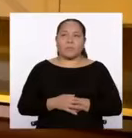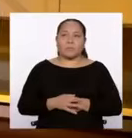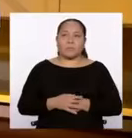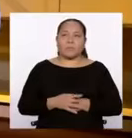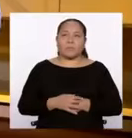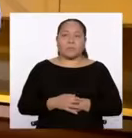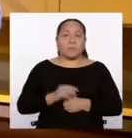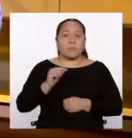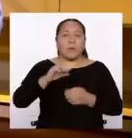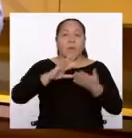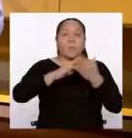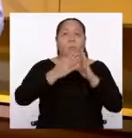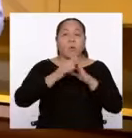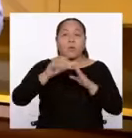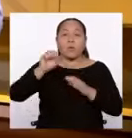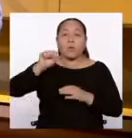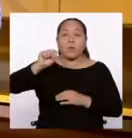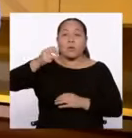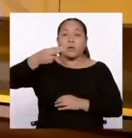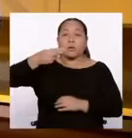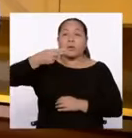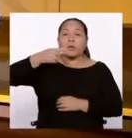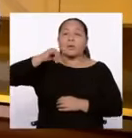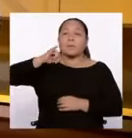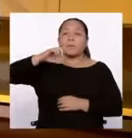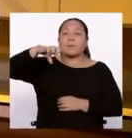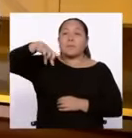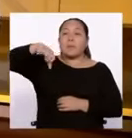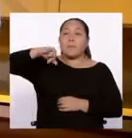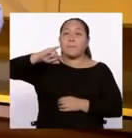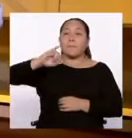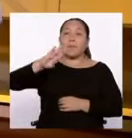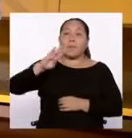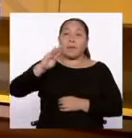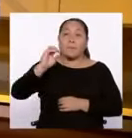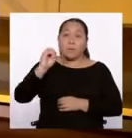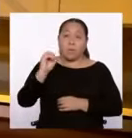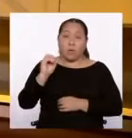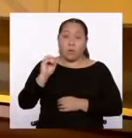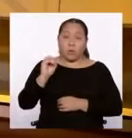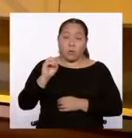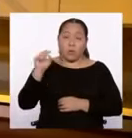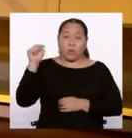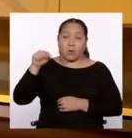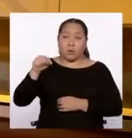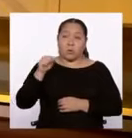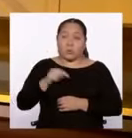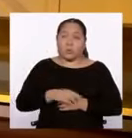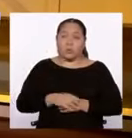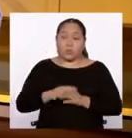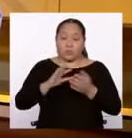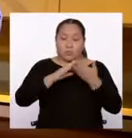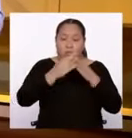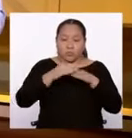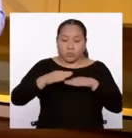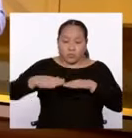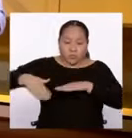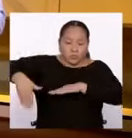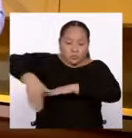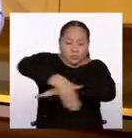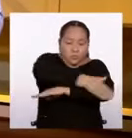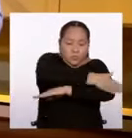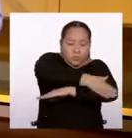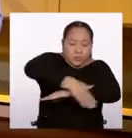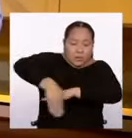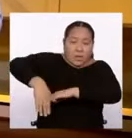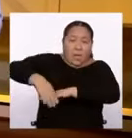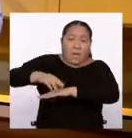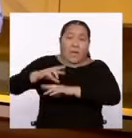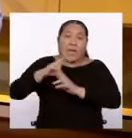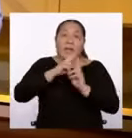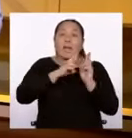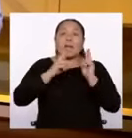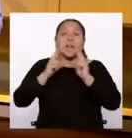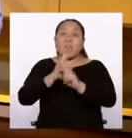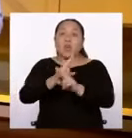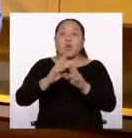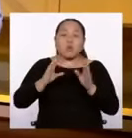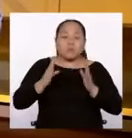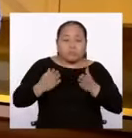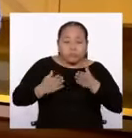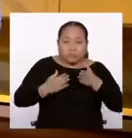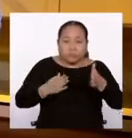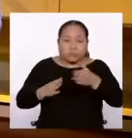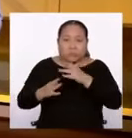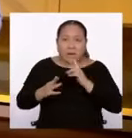El pueblo shipibo conibo es una etnia amazónica que se distribuye en las riberas del río Ucayali, en más de 100